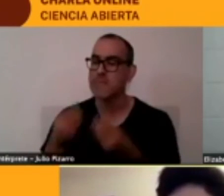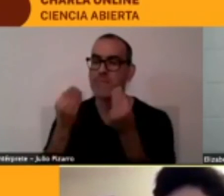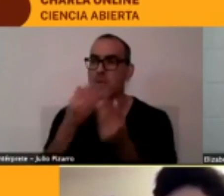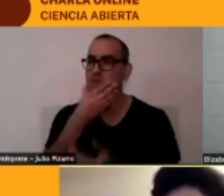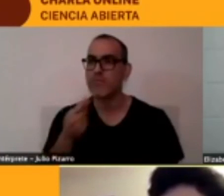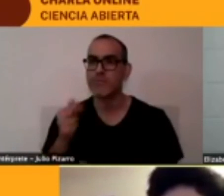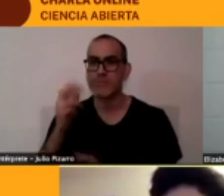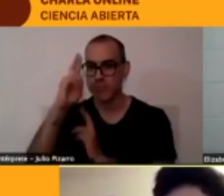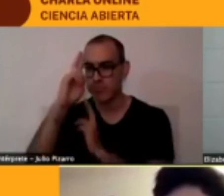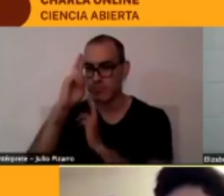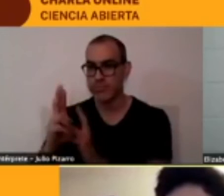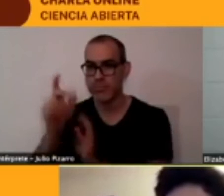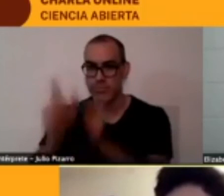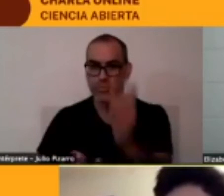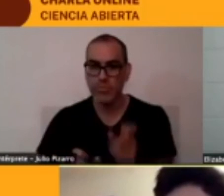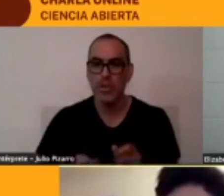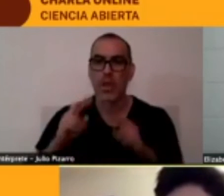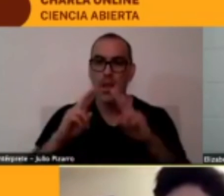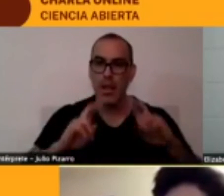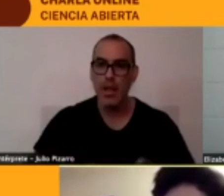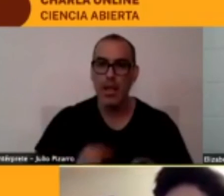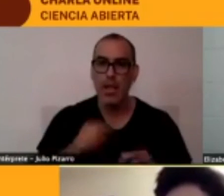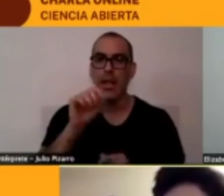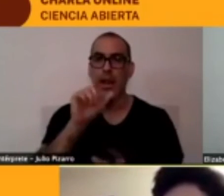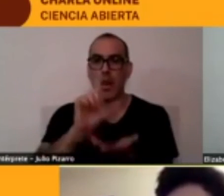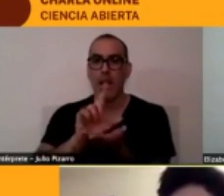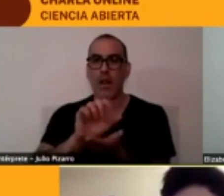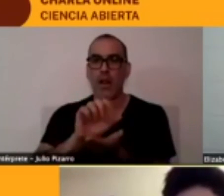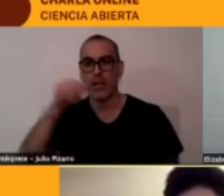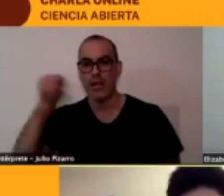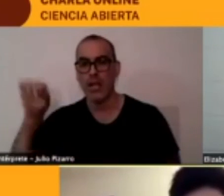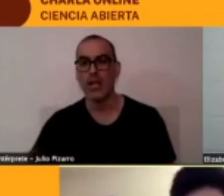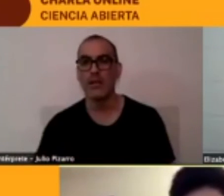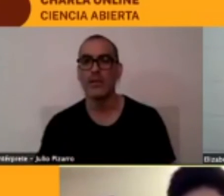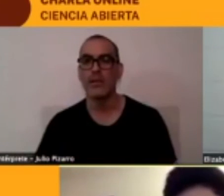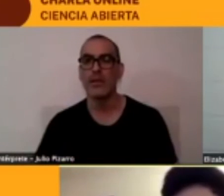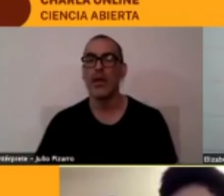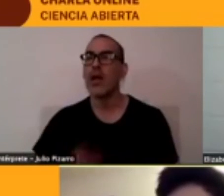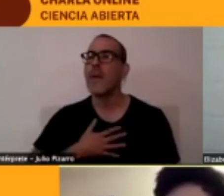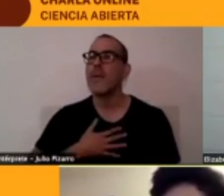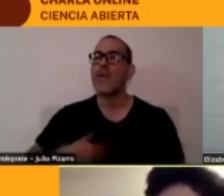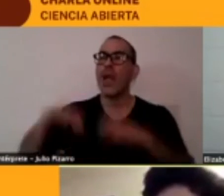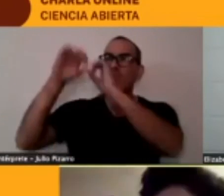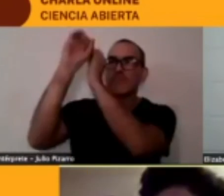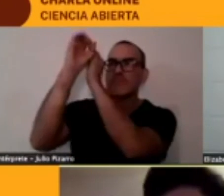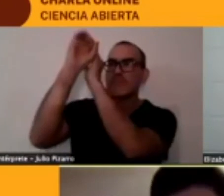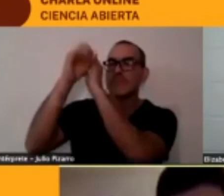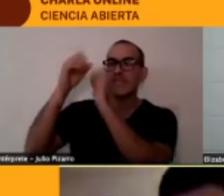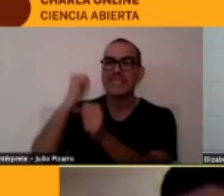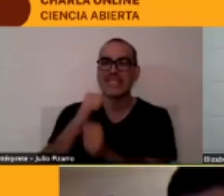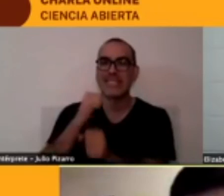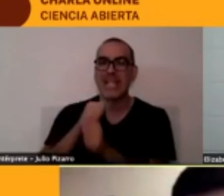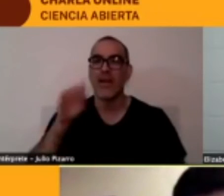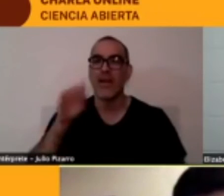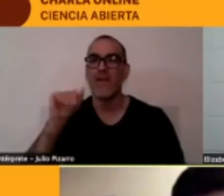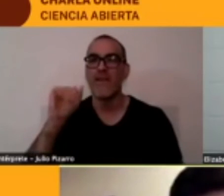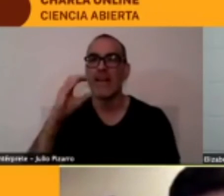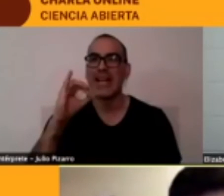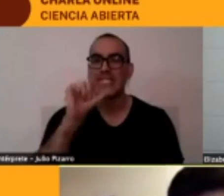investigadores locales Basilio Solís dice soy astrónomo ¿qué palabras conocen Kunza respecto a la astronomía?